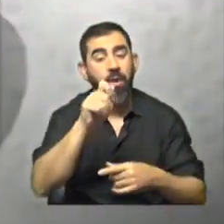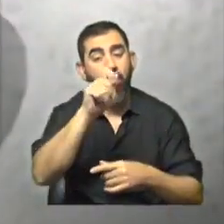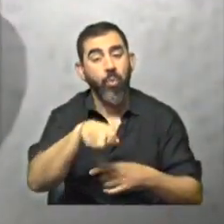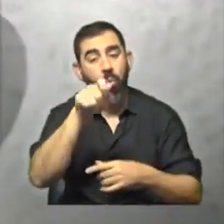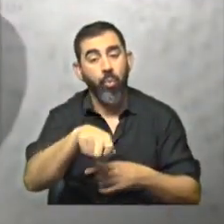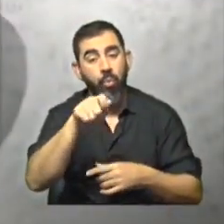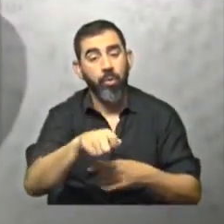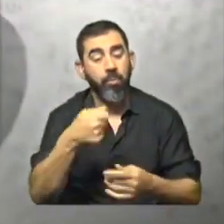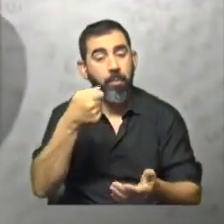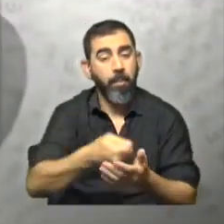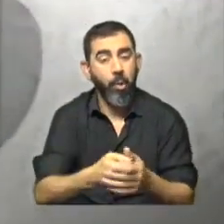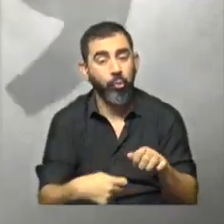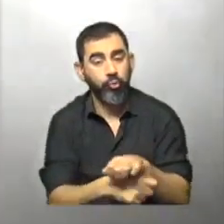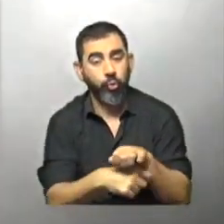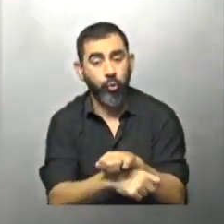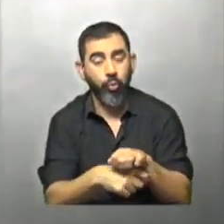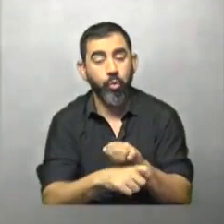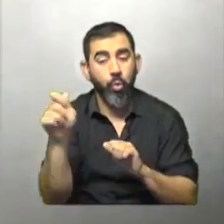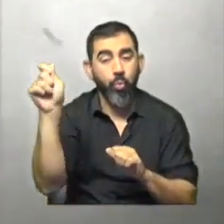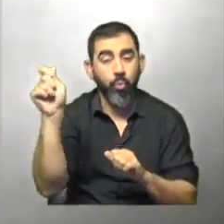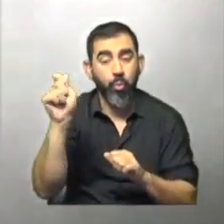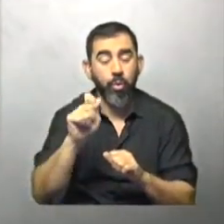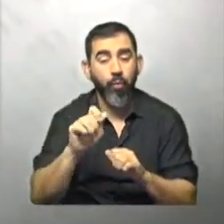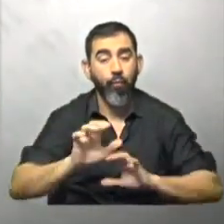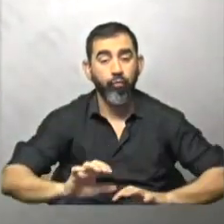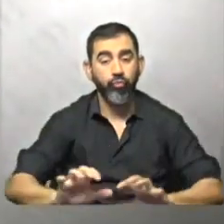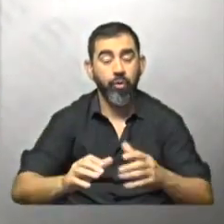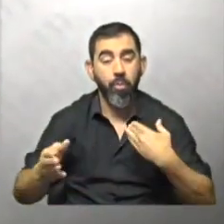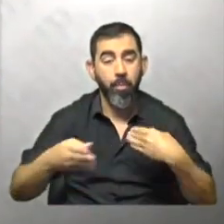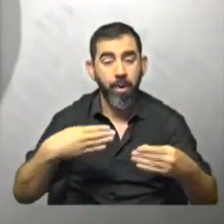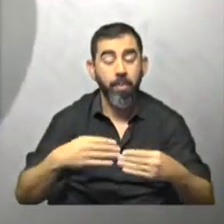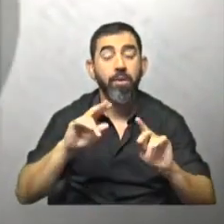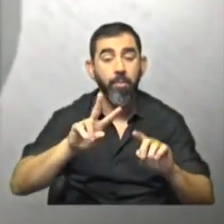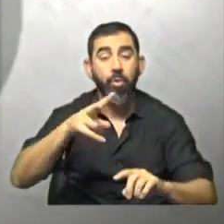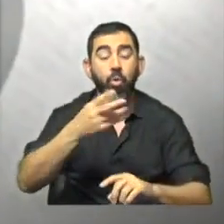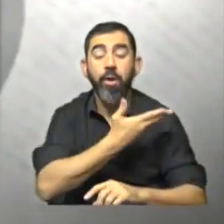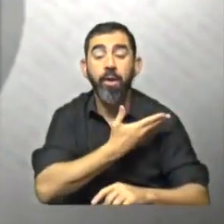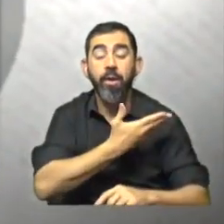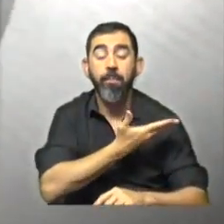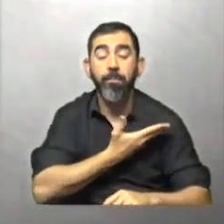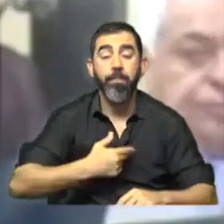juicio sobre el pago de sobornos a funcionarios públicos panameños, entre ellos dos expresidentes.